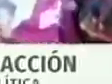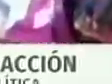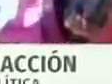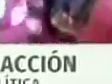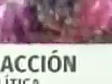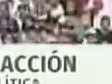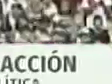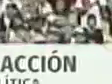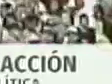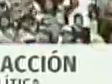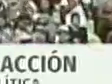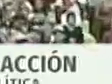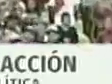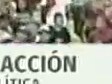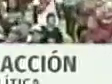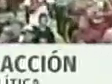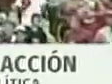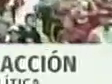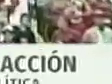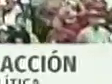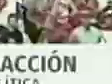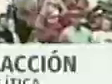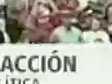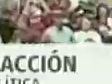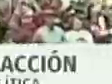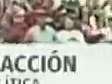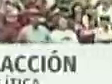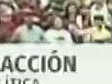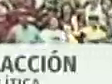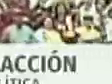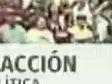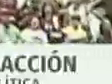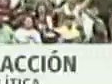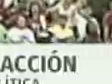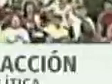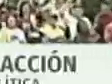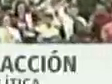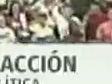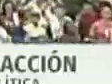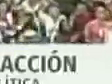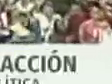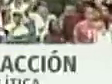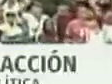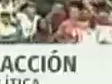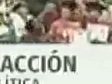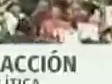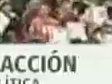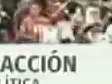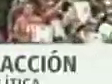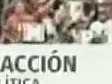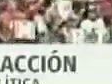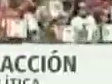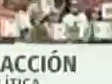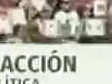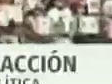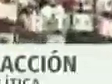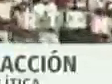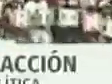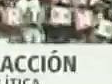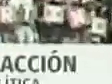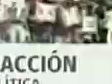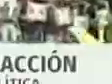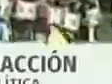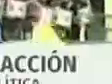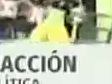social de gran envergadura en Latinoamérica y el Caribe, modelo para el mundo en la